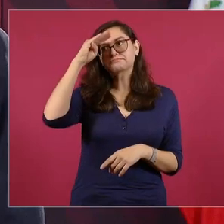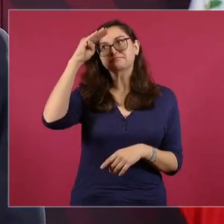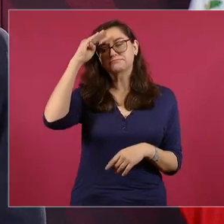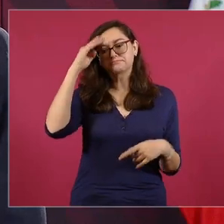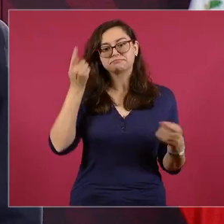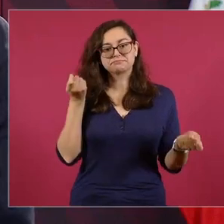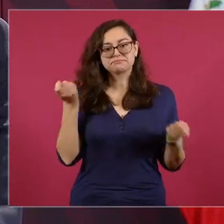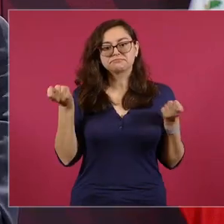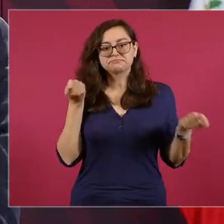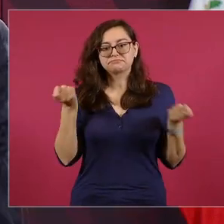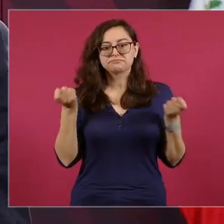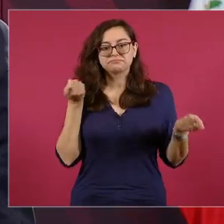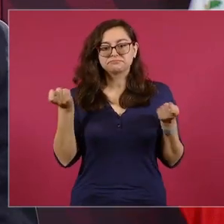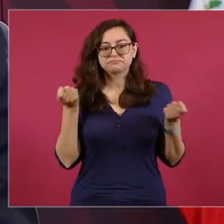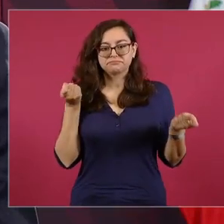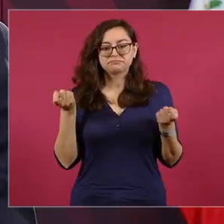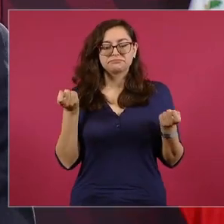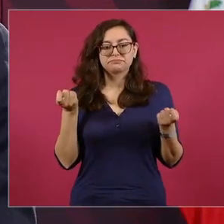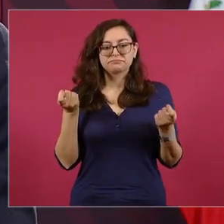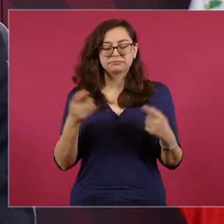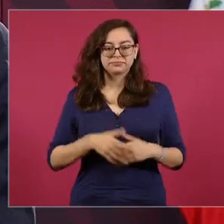y aunque se tenga